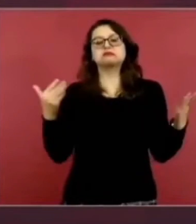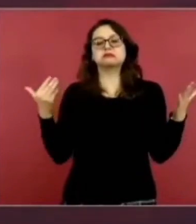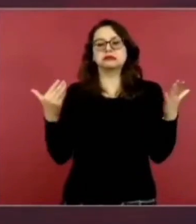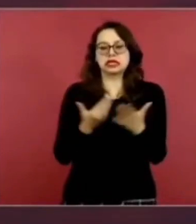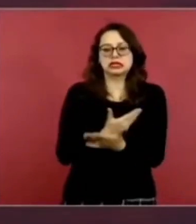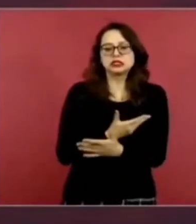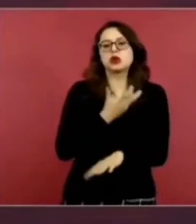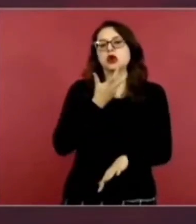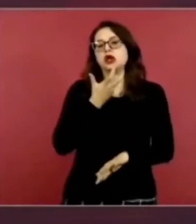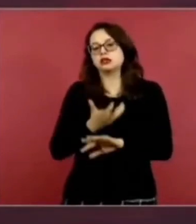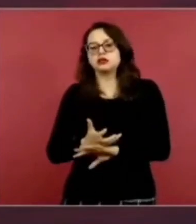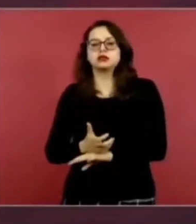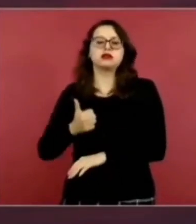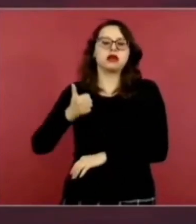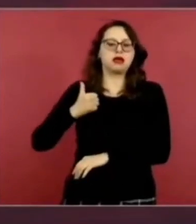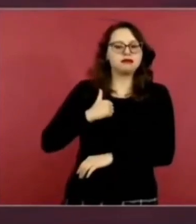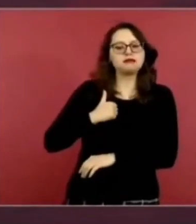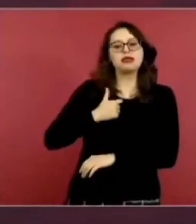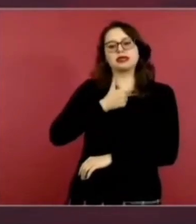Reino Unido